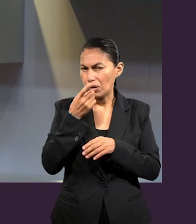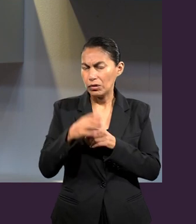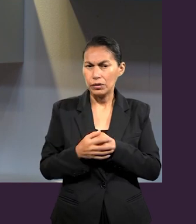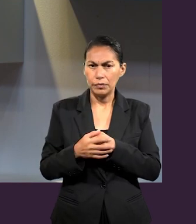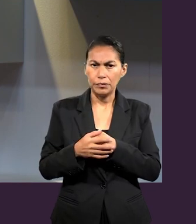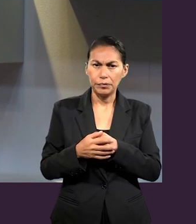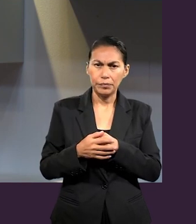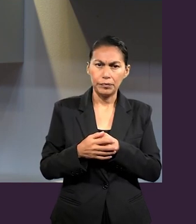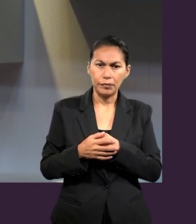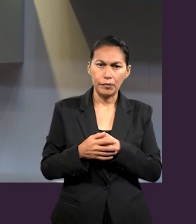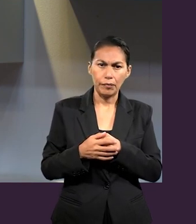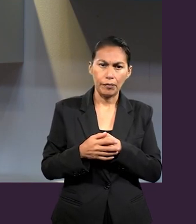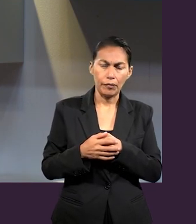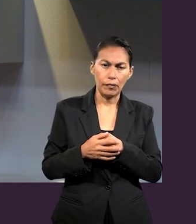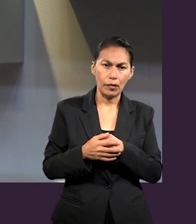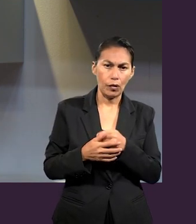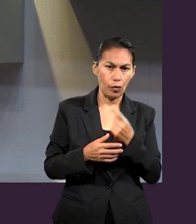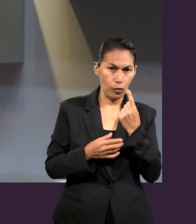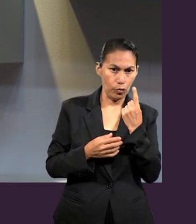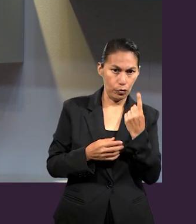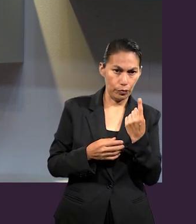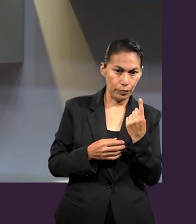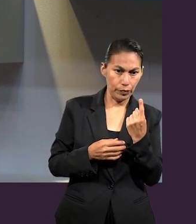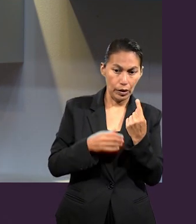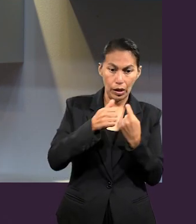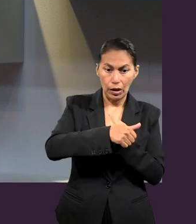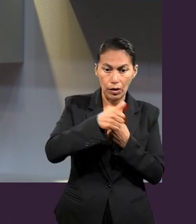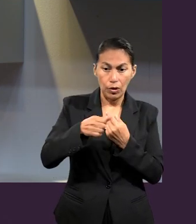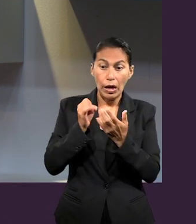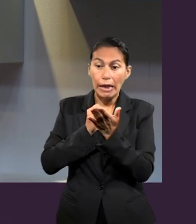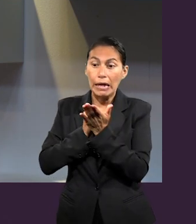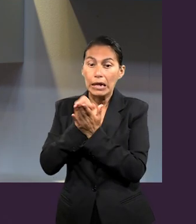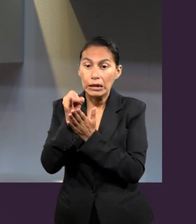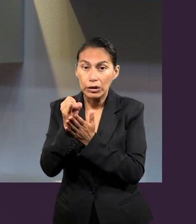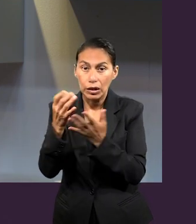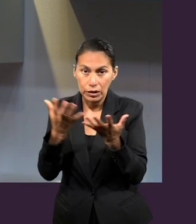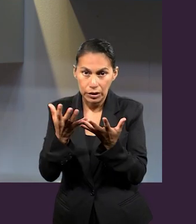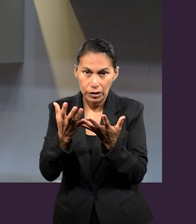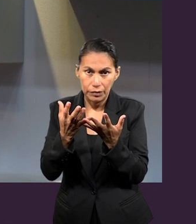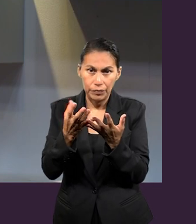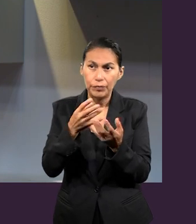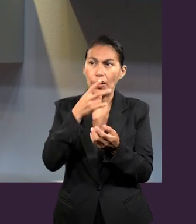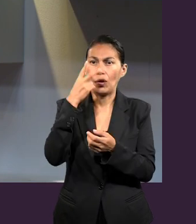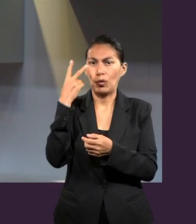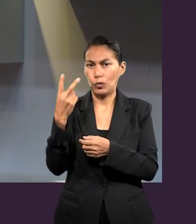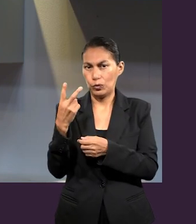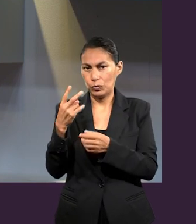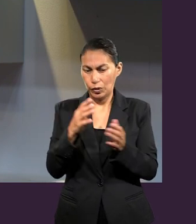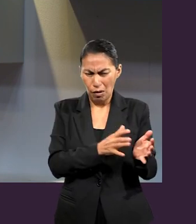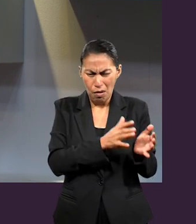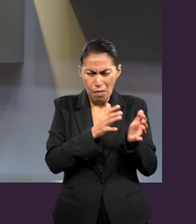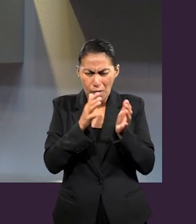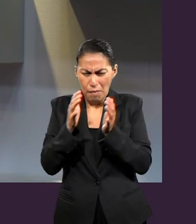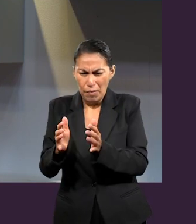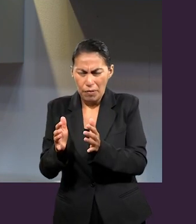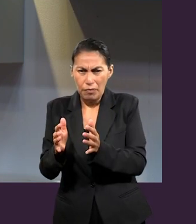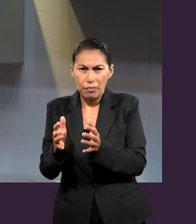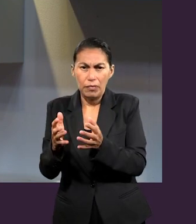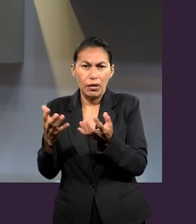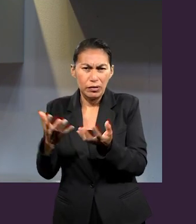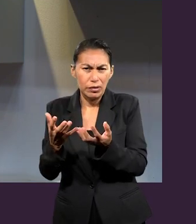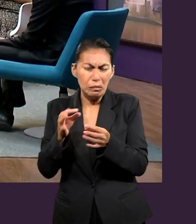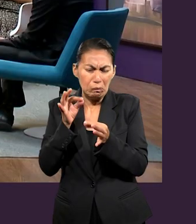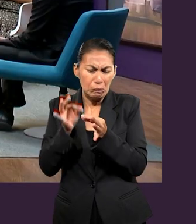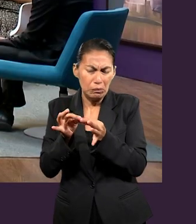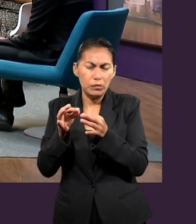experiencia. La número dos es lo que había decidido realizar. Y número tres, su plan para cuando llegue el momento